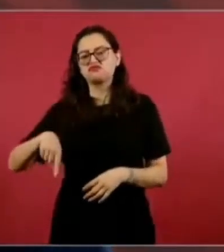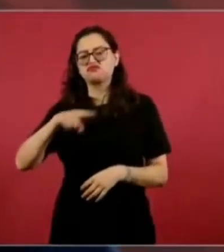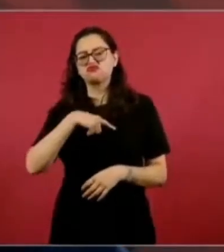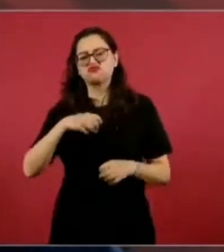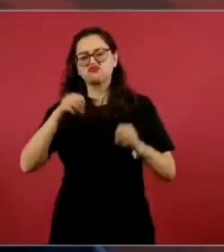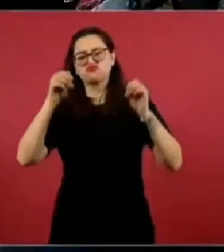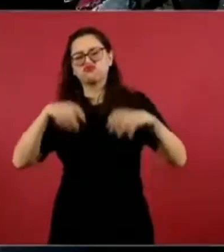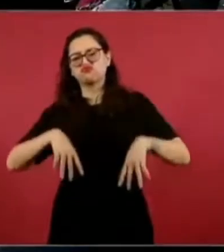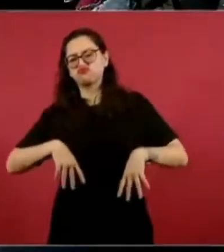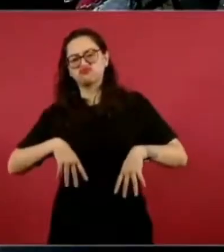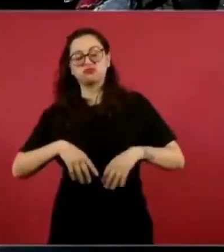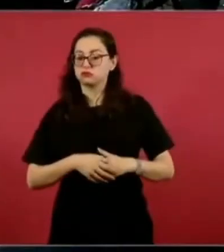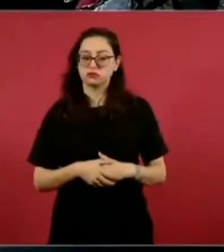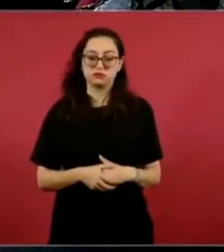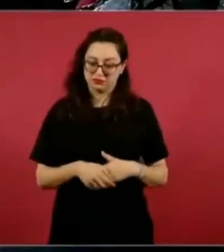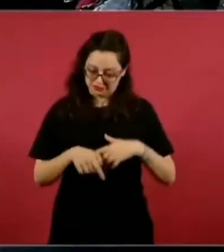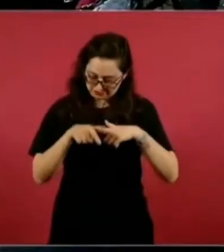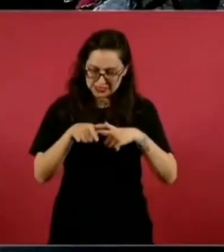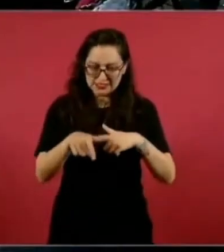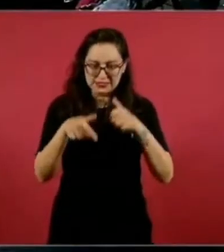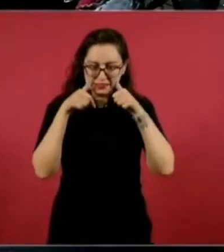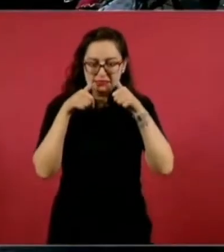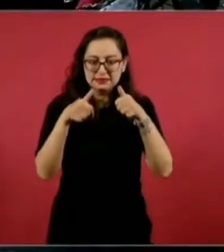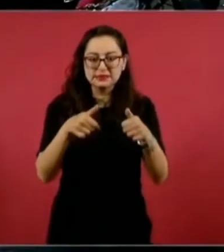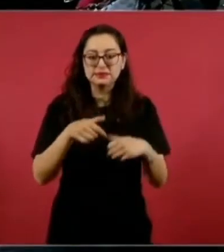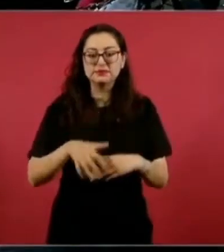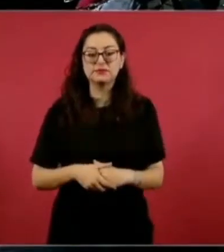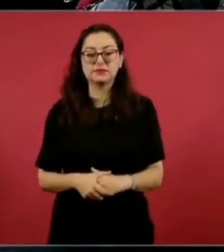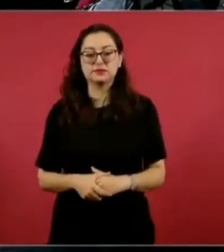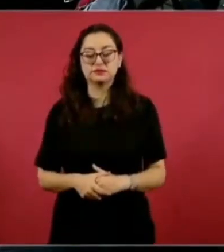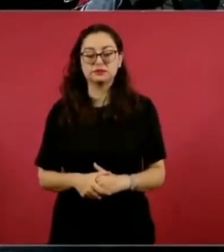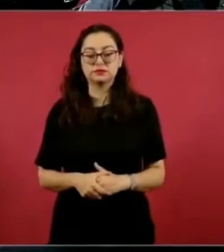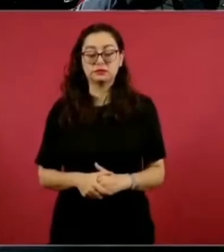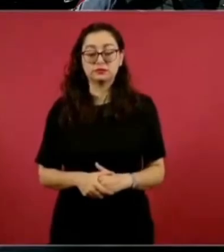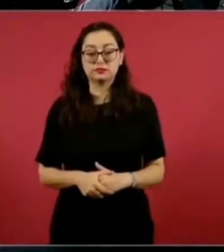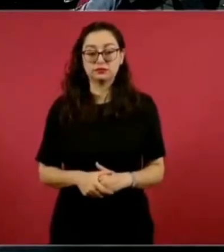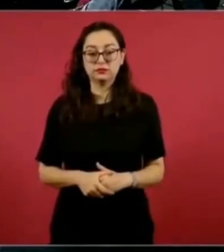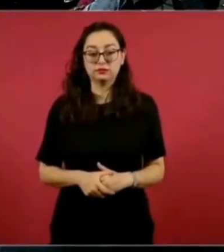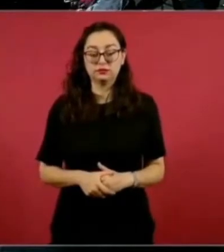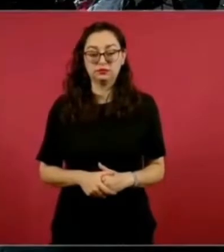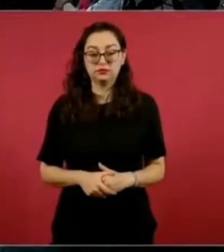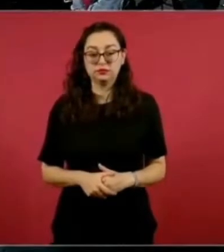México. Diga. ¿No tiene alguna alerta